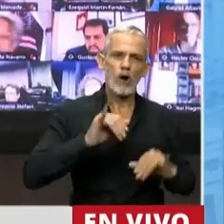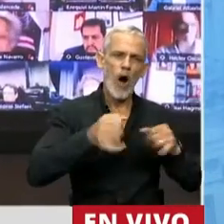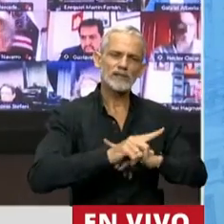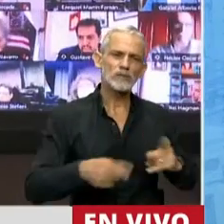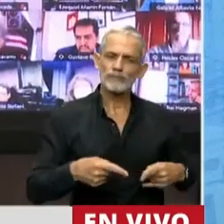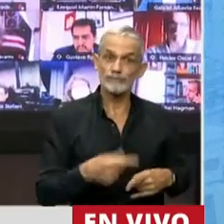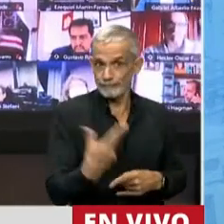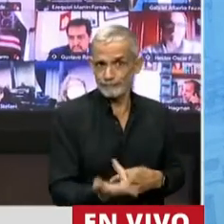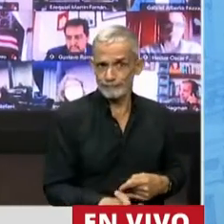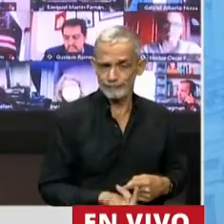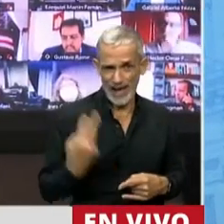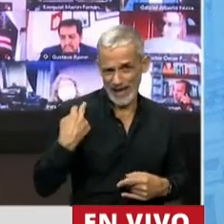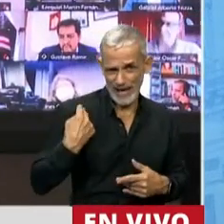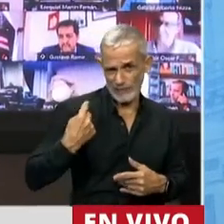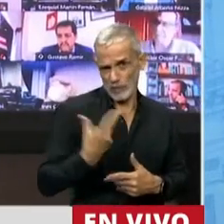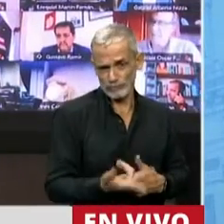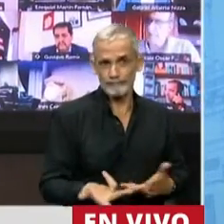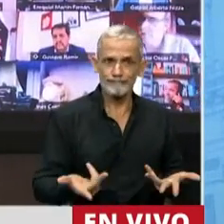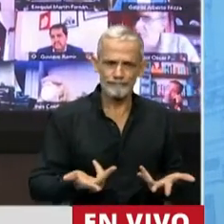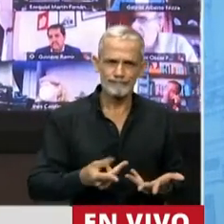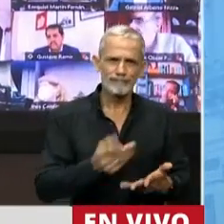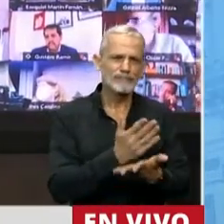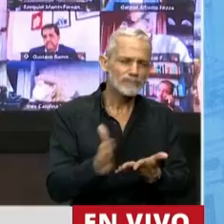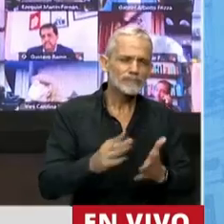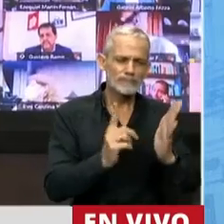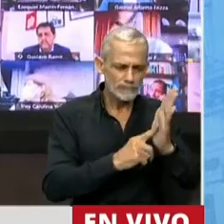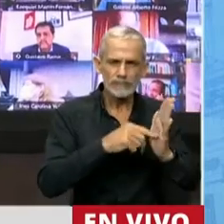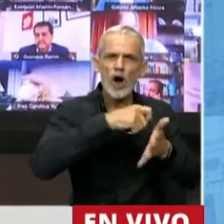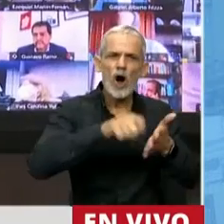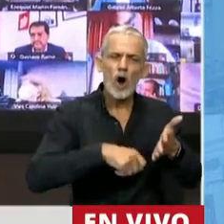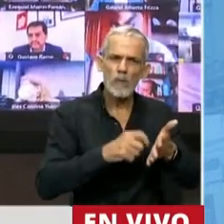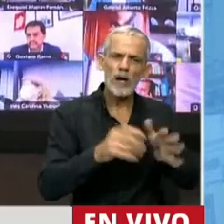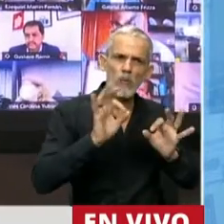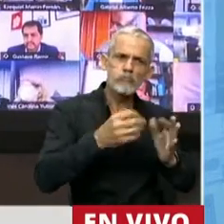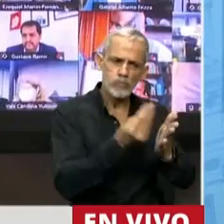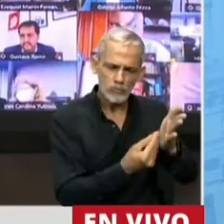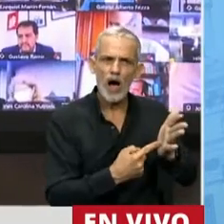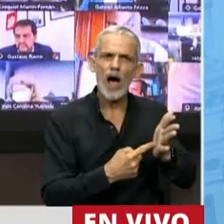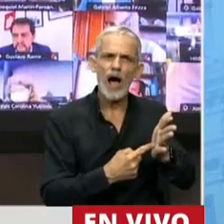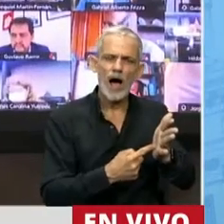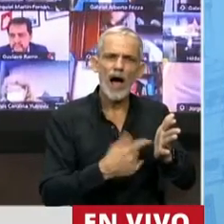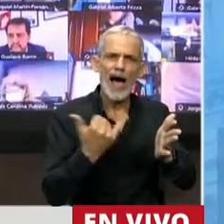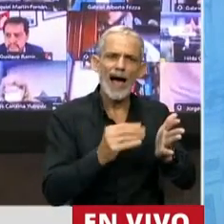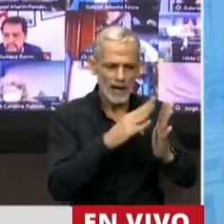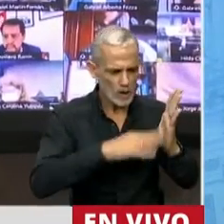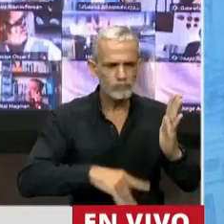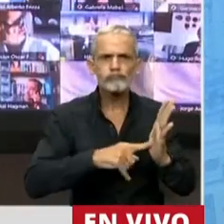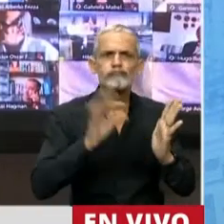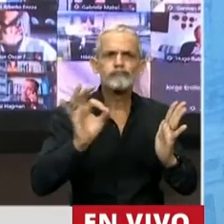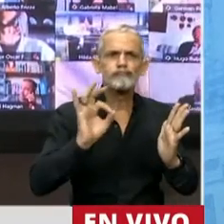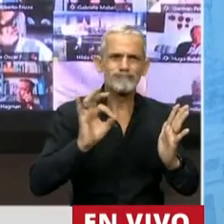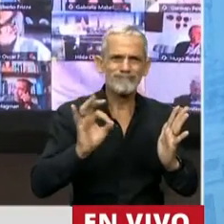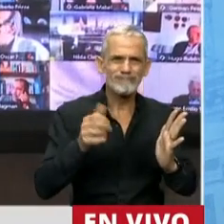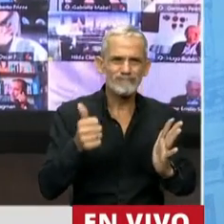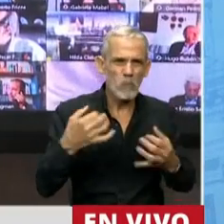presidente, digo que más allá de las características que se le han dibujado tan perfectamente por